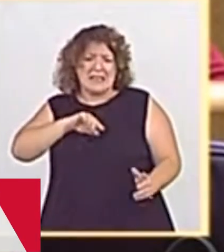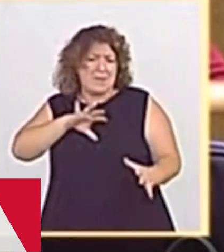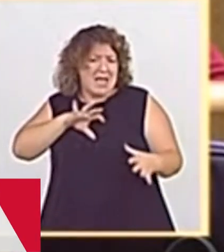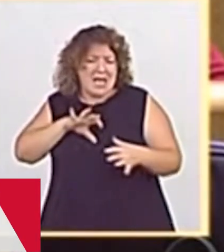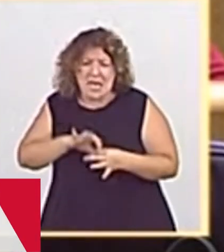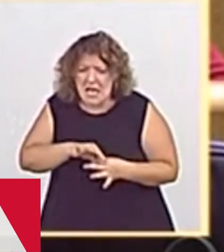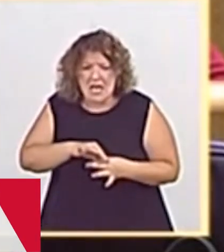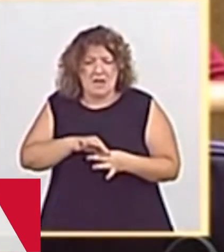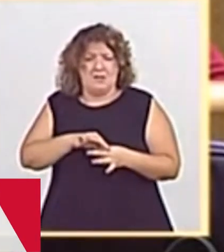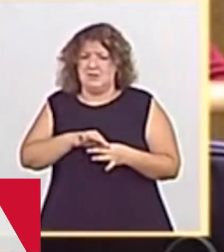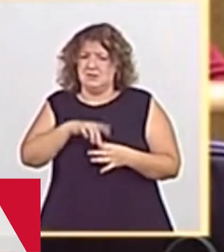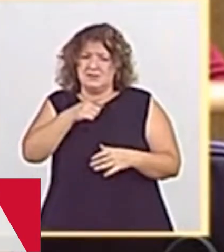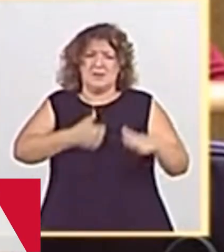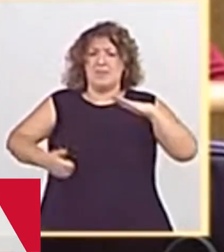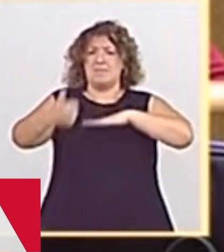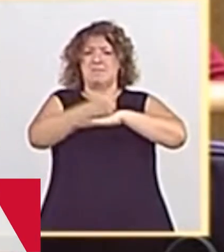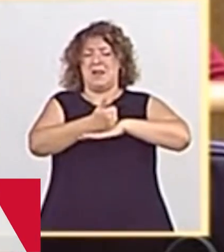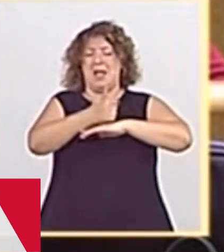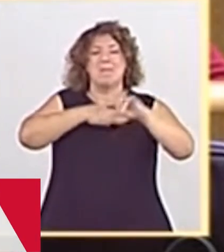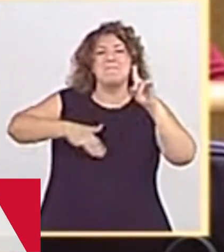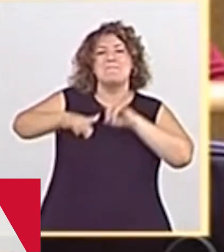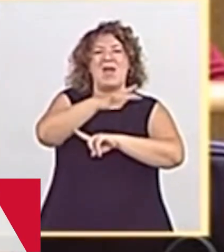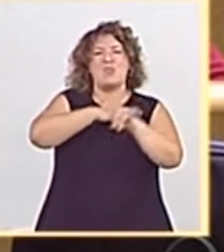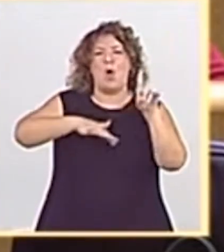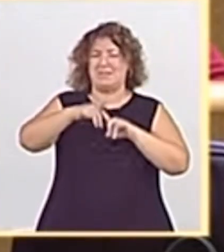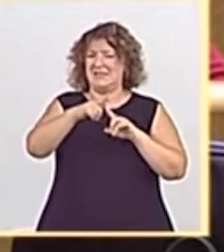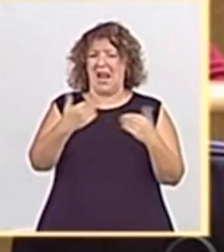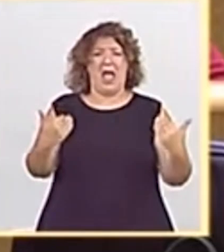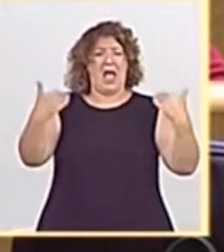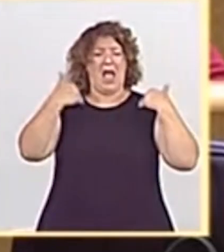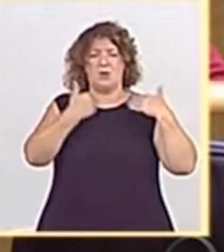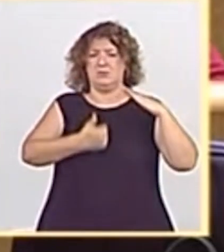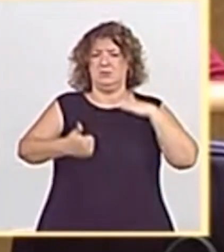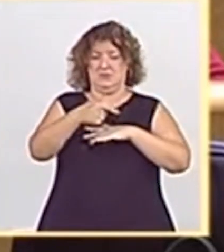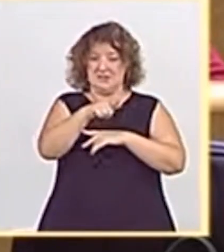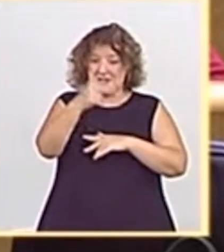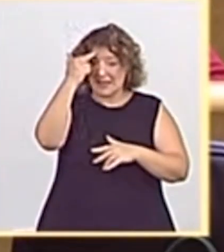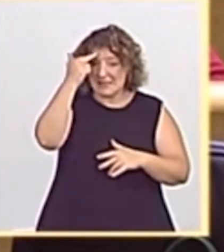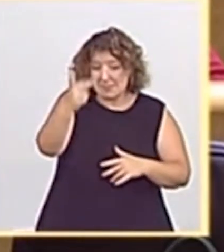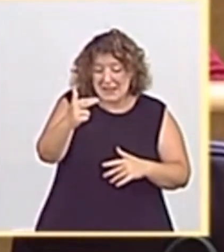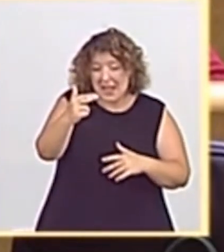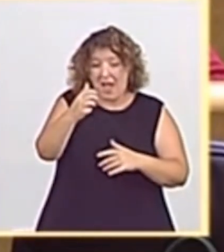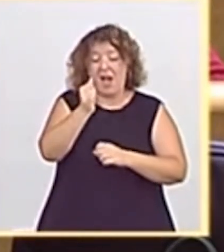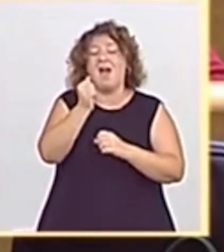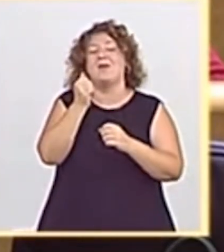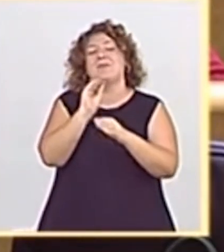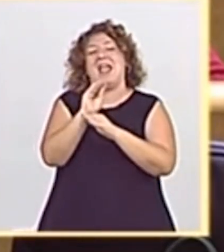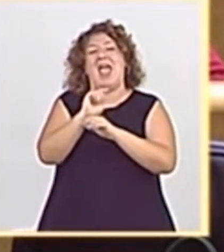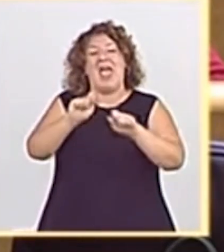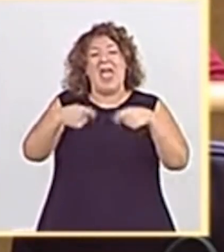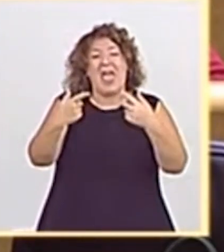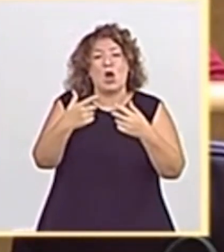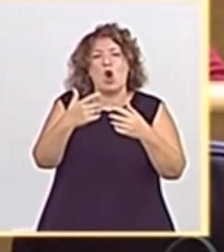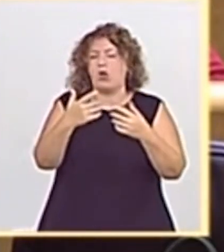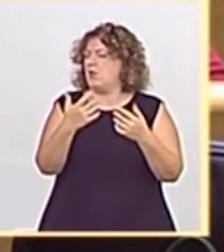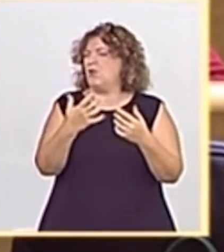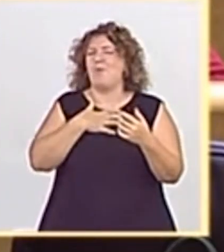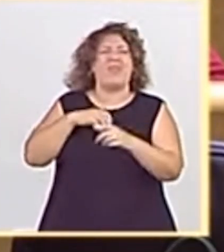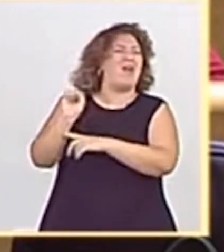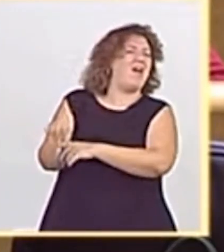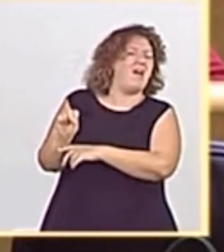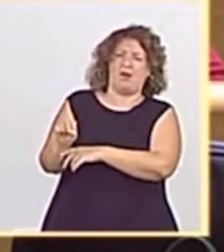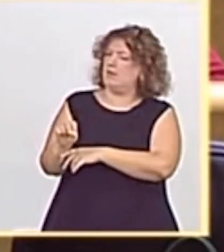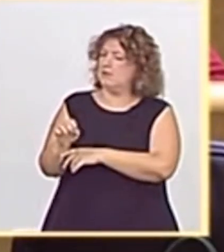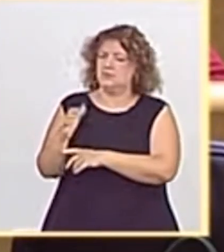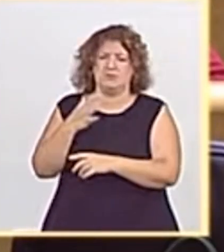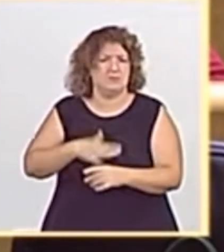Es usted la máxima autoridad medioambiental de nuestro país y, si a mí me respeta la ecología, no puede seguir indiferente a este drama. Señora Rivera,